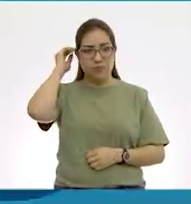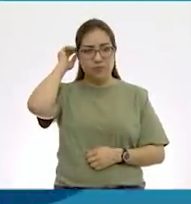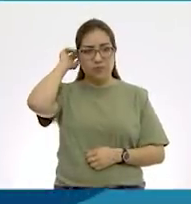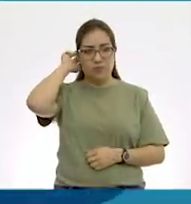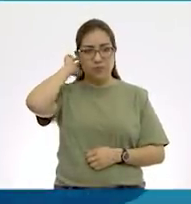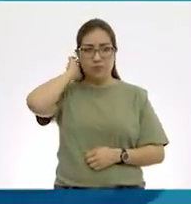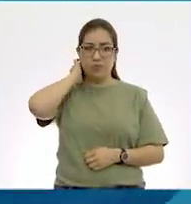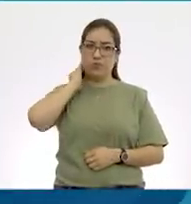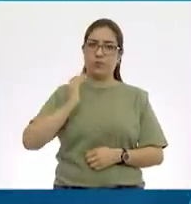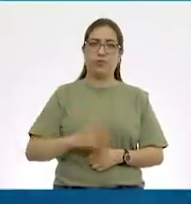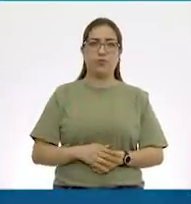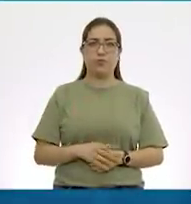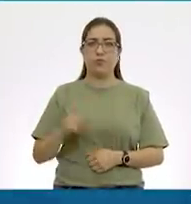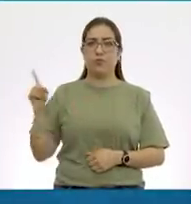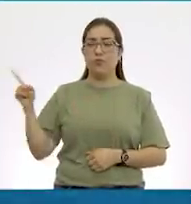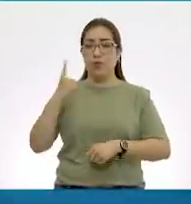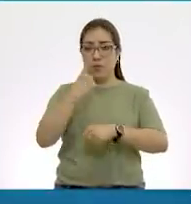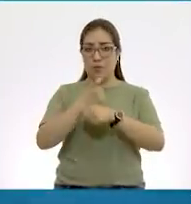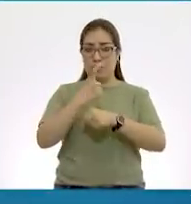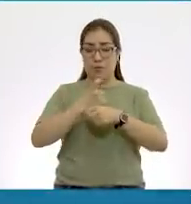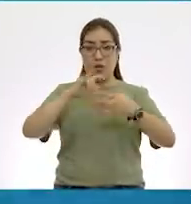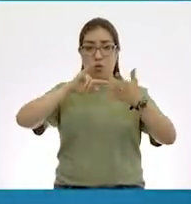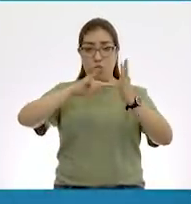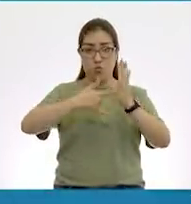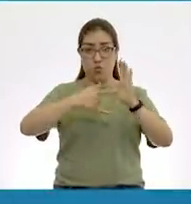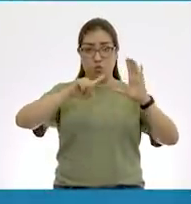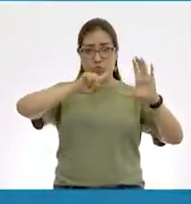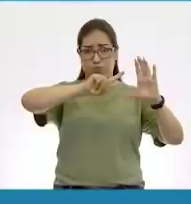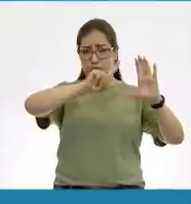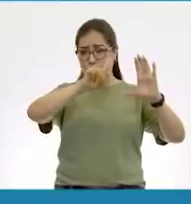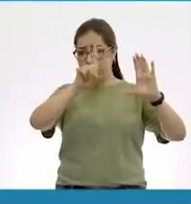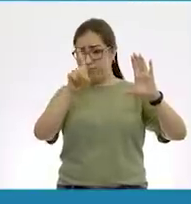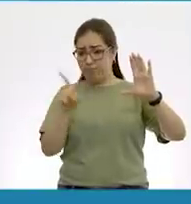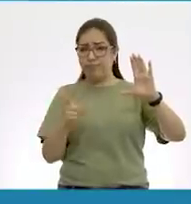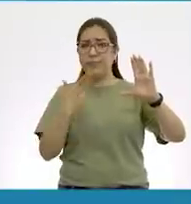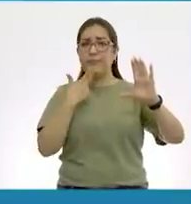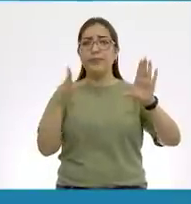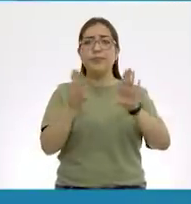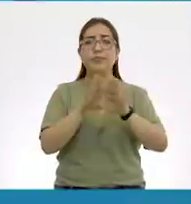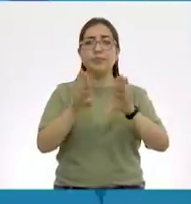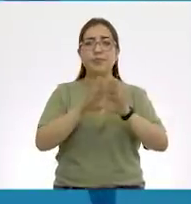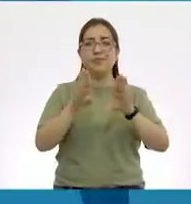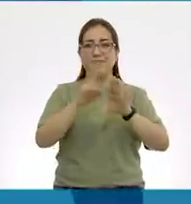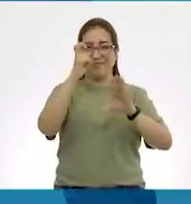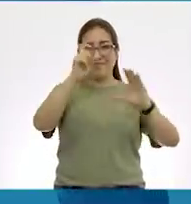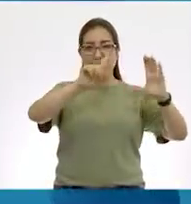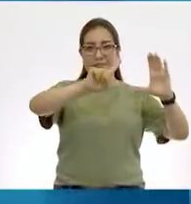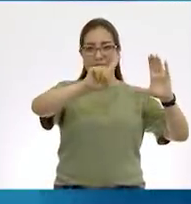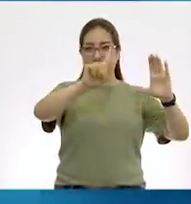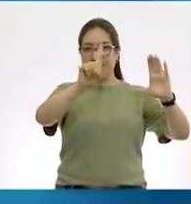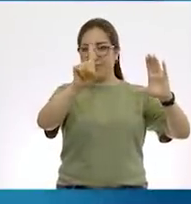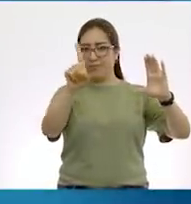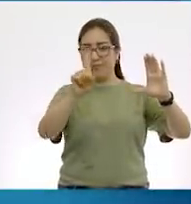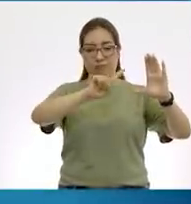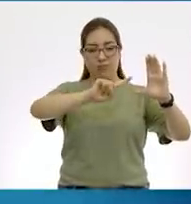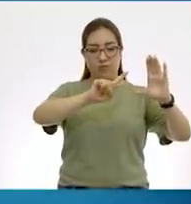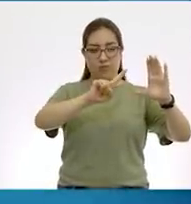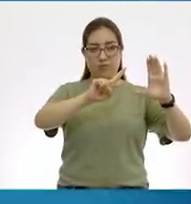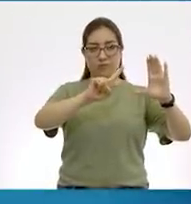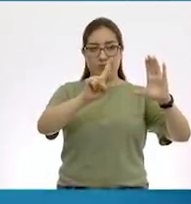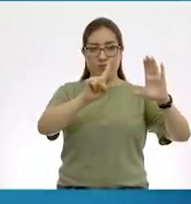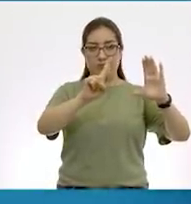Primero, este reloj analógico funciona con manecillas. Digamos que esta es la